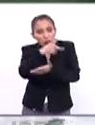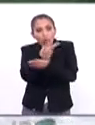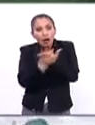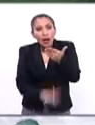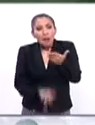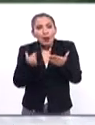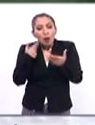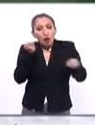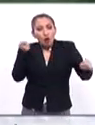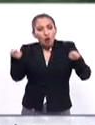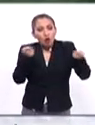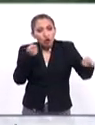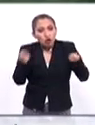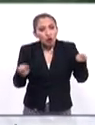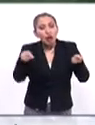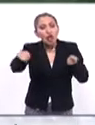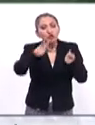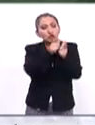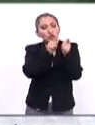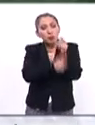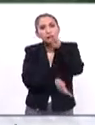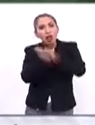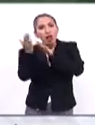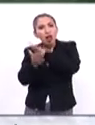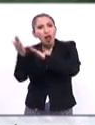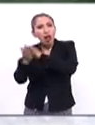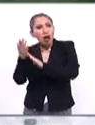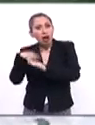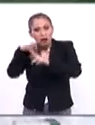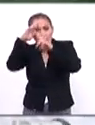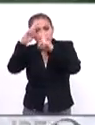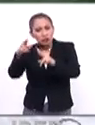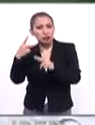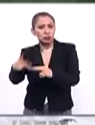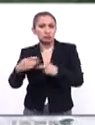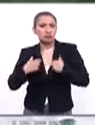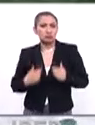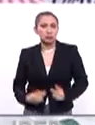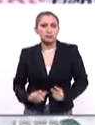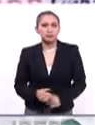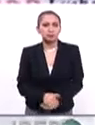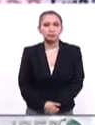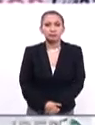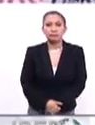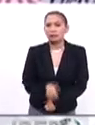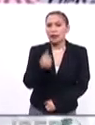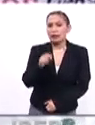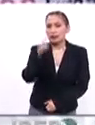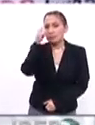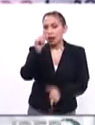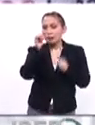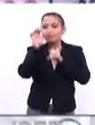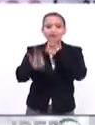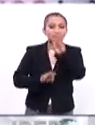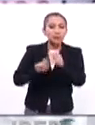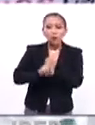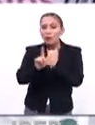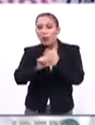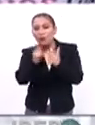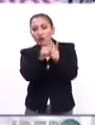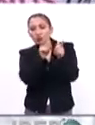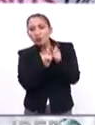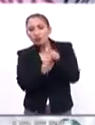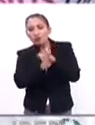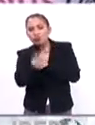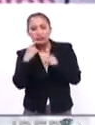permitan el manejo controlado de estos flujos migratorios con respeto a la dignidad humana. Es así como para atender los flujos migratorios